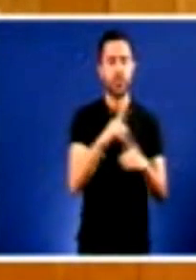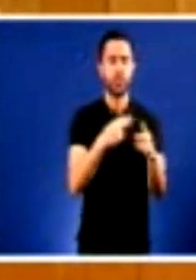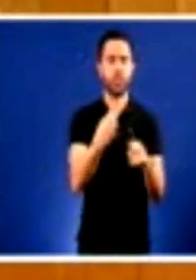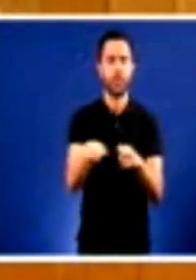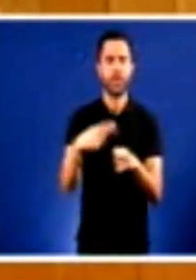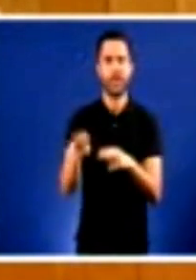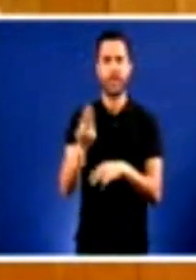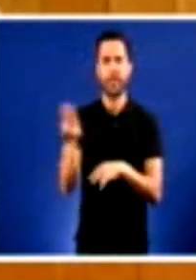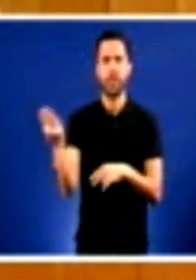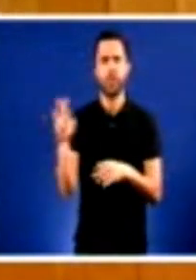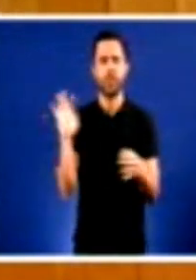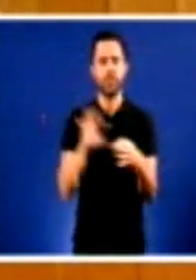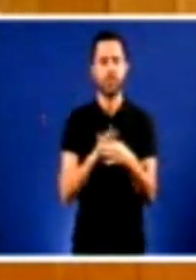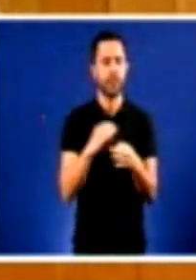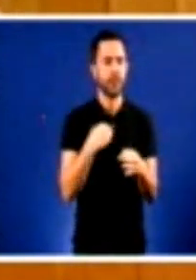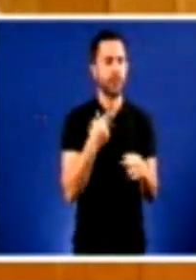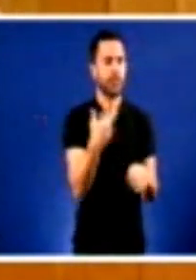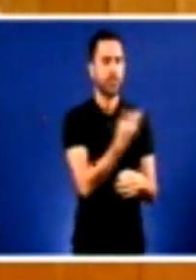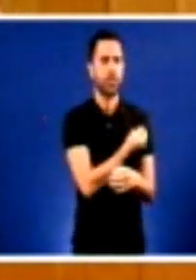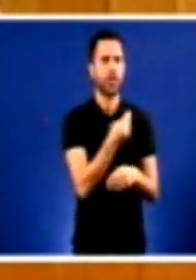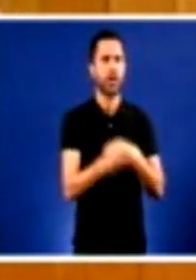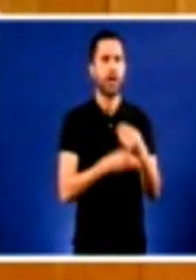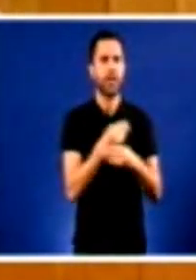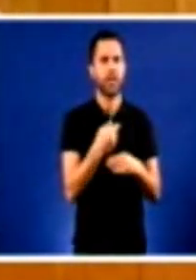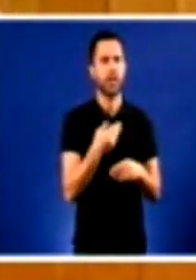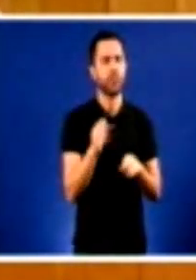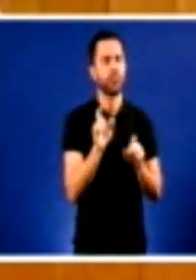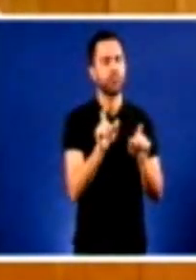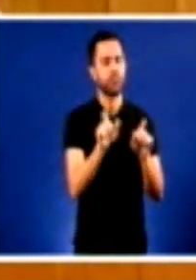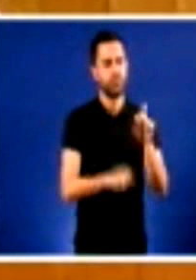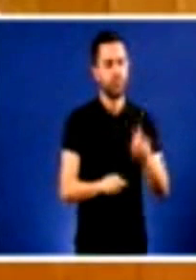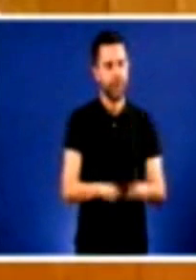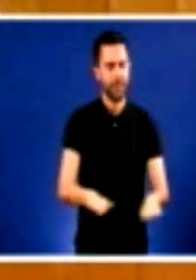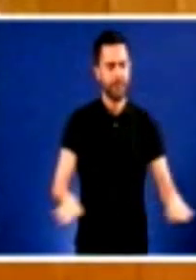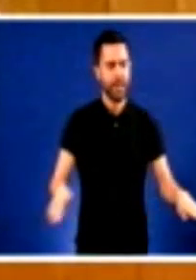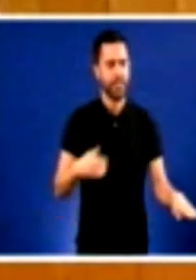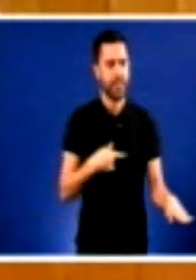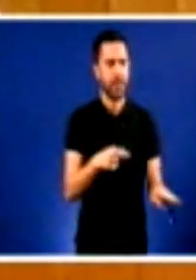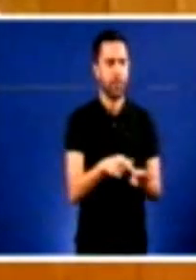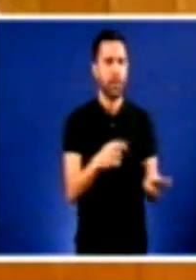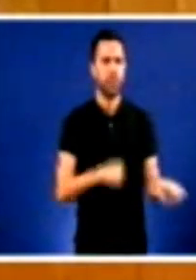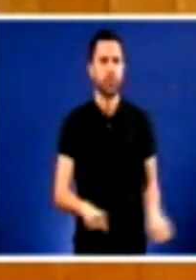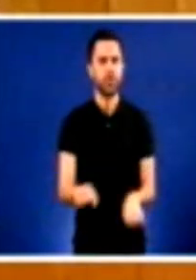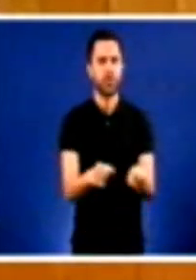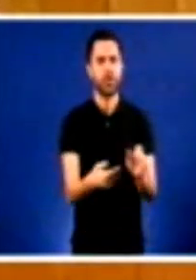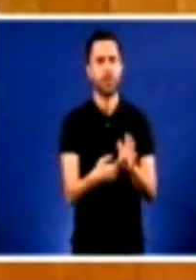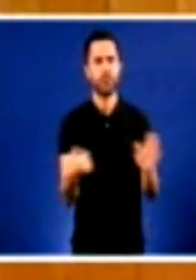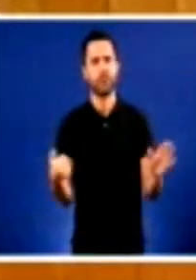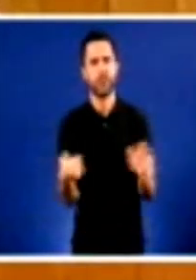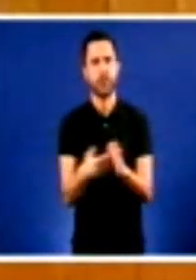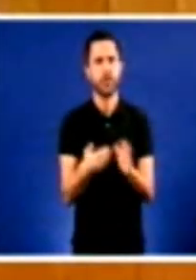esta vacina é desprotexer precisamente a infancia, non os adultos, é un ataque